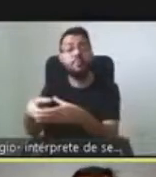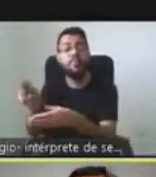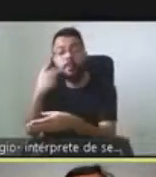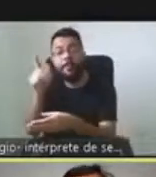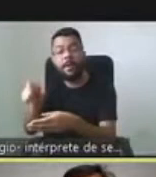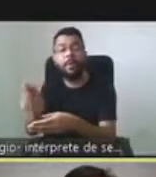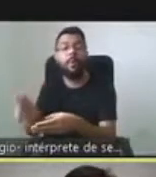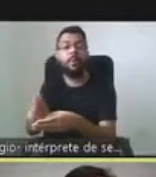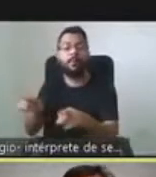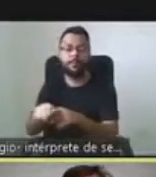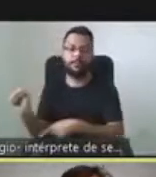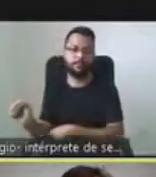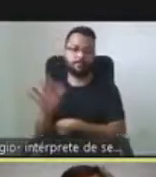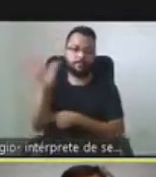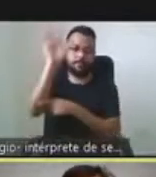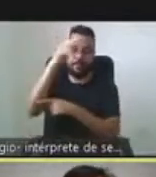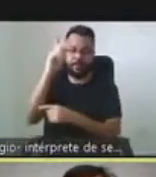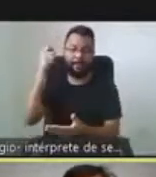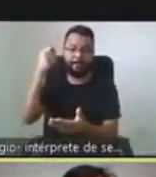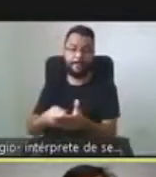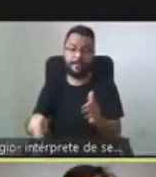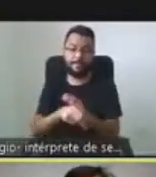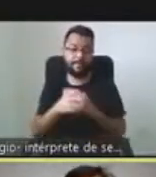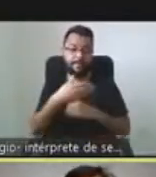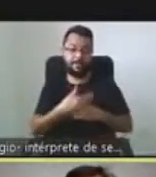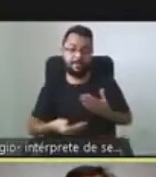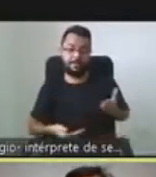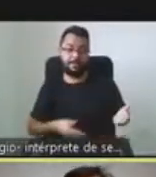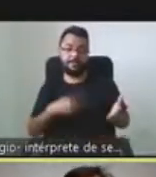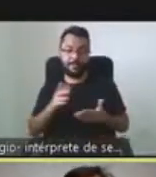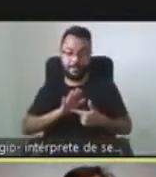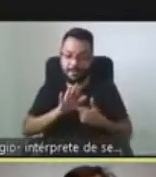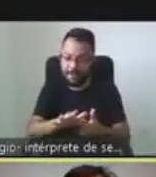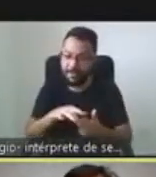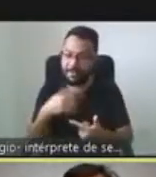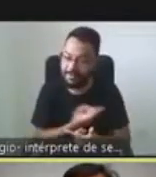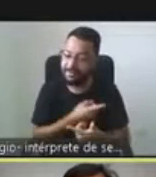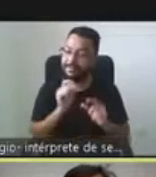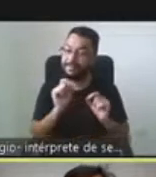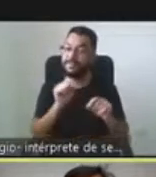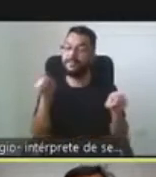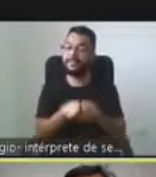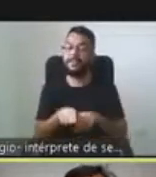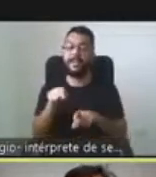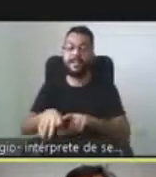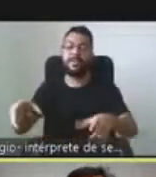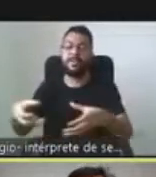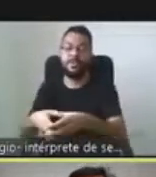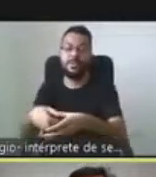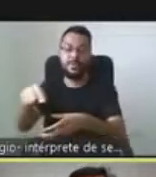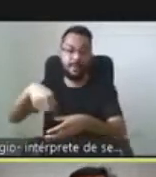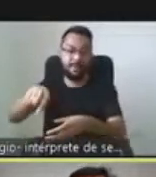pagarlo los estados. Y entonces empiezan las batallas de justamente estos grupos de pacientes para